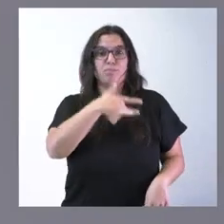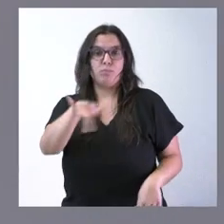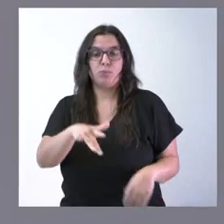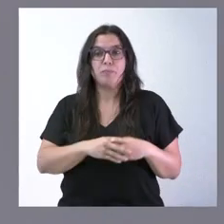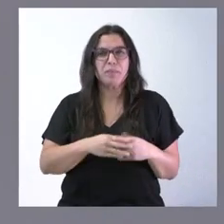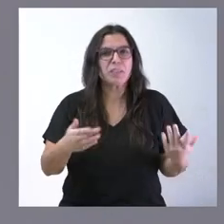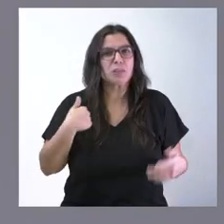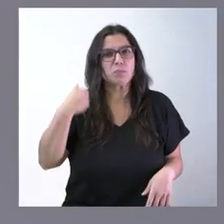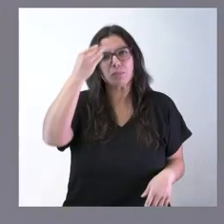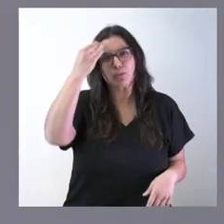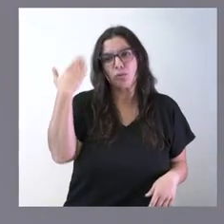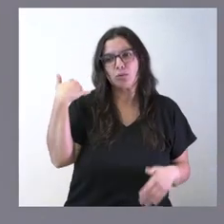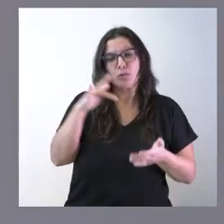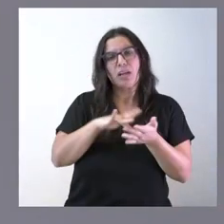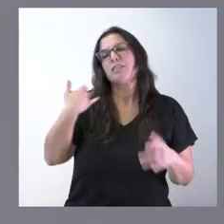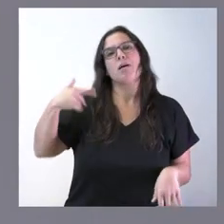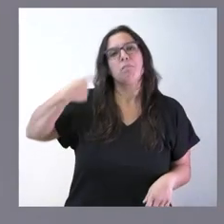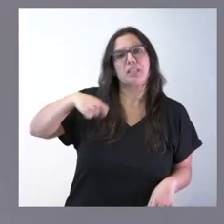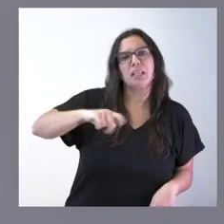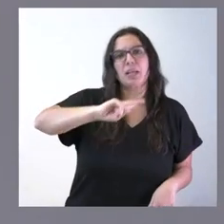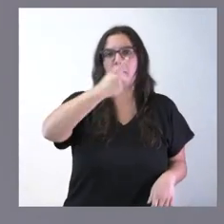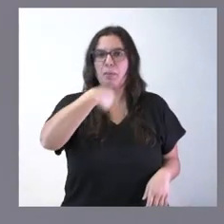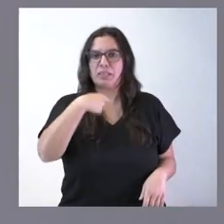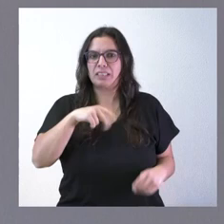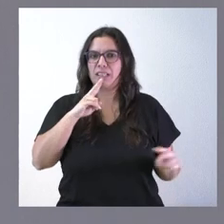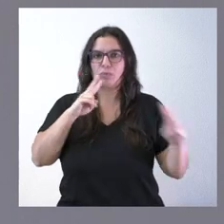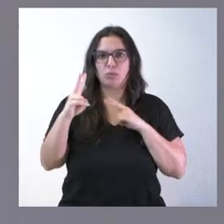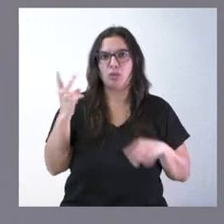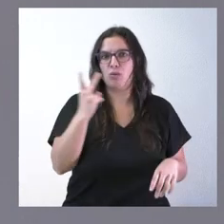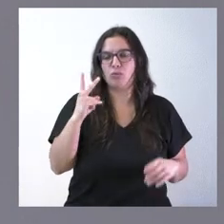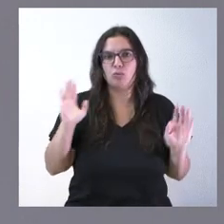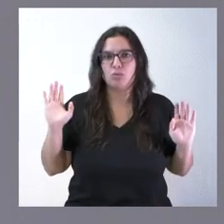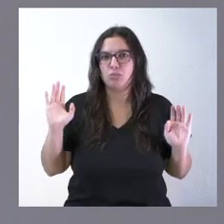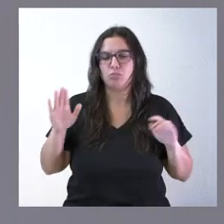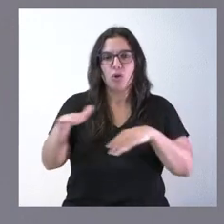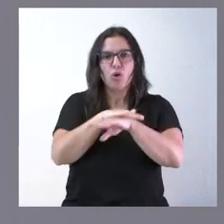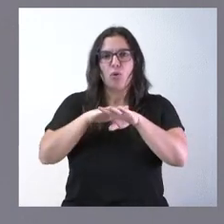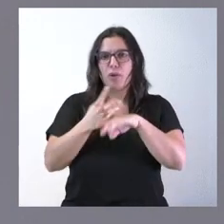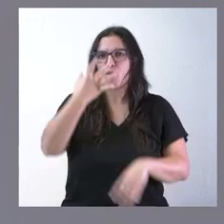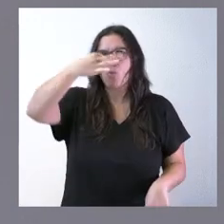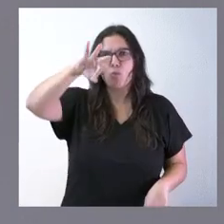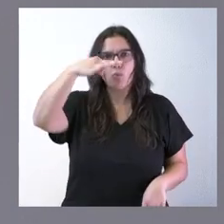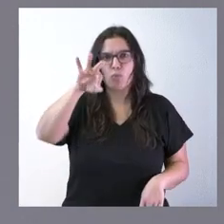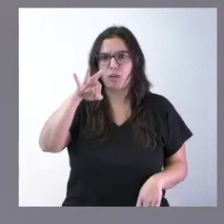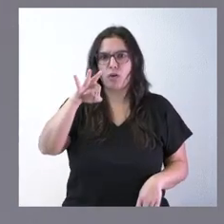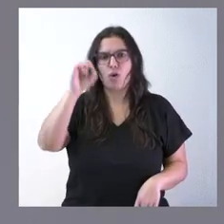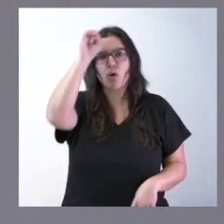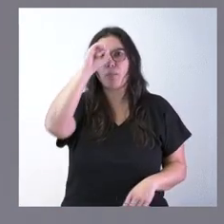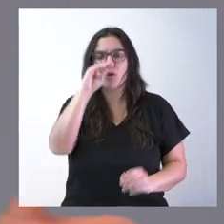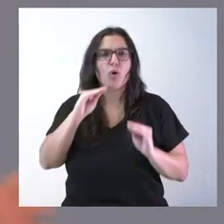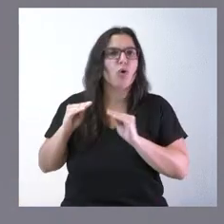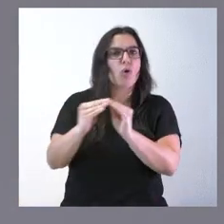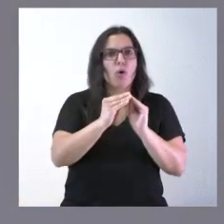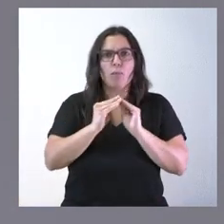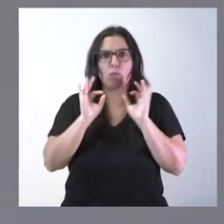otro día yo creo que tanto el presidente como el vicepresidente contestaron esta pregunta el Gobierno es único el Gobierno tiene una posición común el Gobierno trabaja